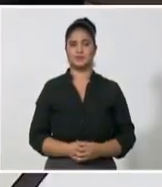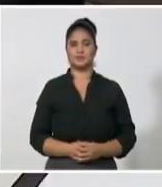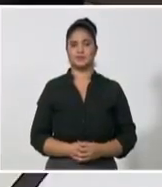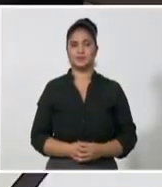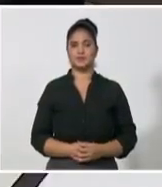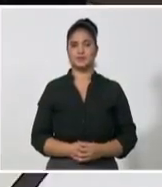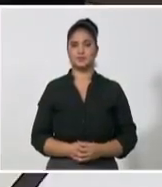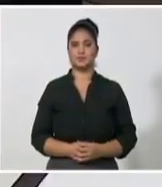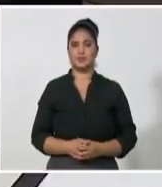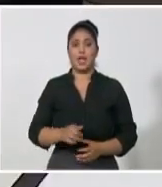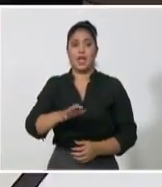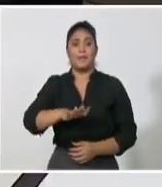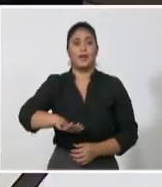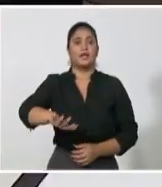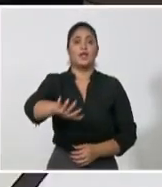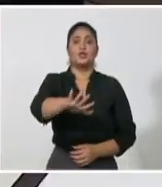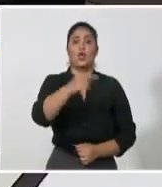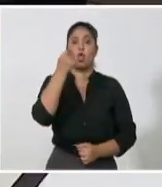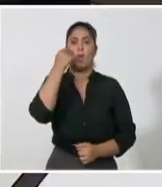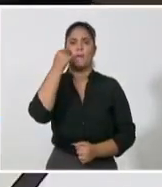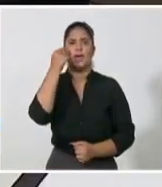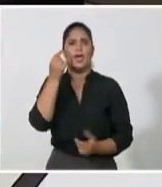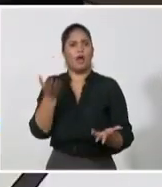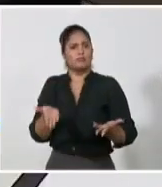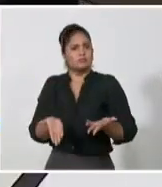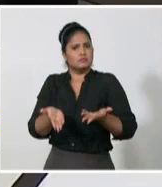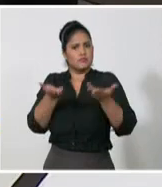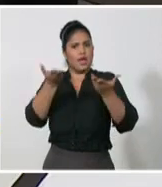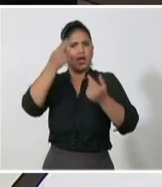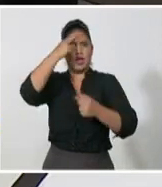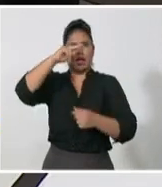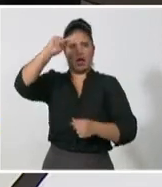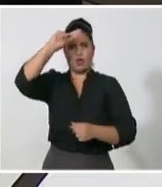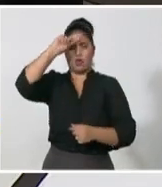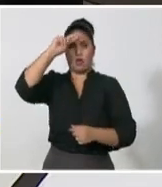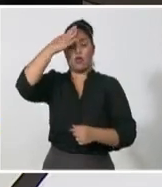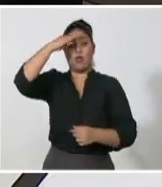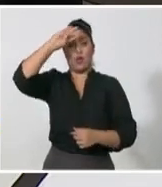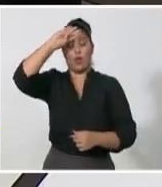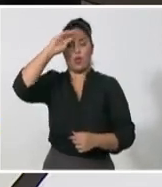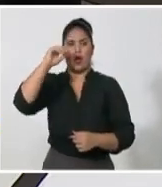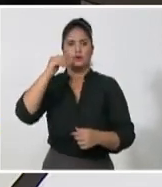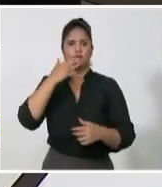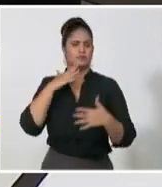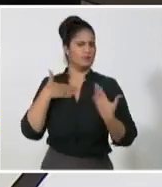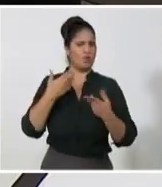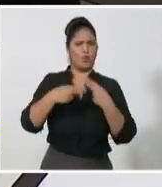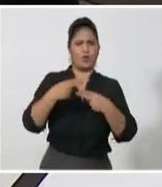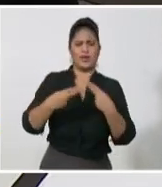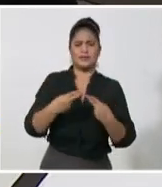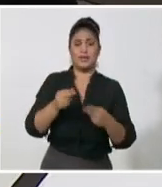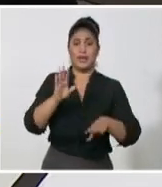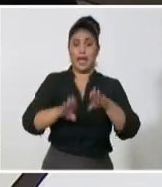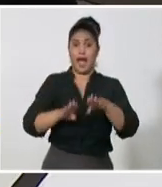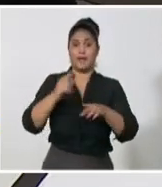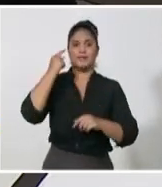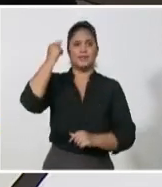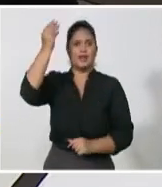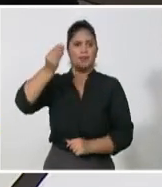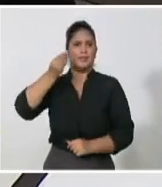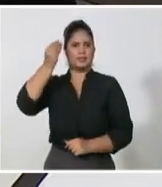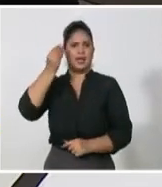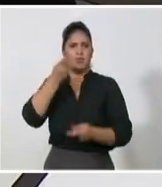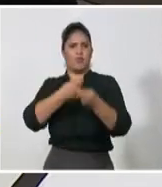después lo vea los resultados, tenemos que enfocarnos realmente en tener mayores exportaciones. A veces los empresarios pensamos que no se puede tener